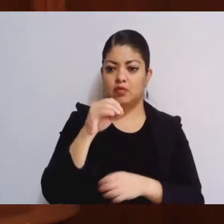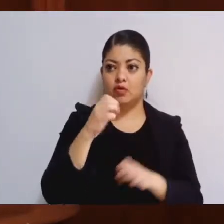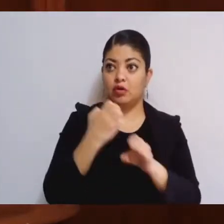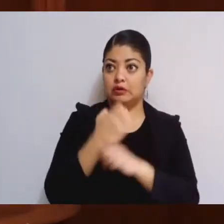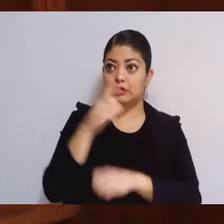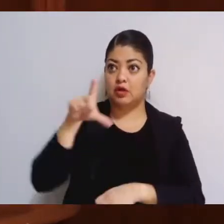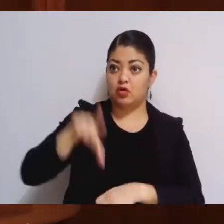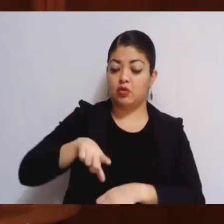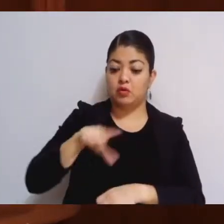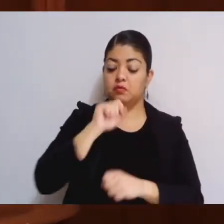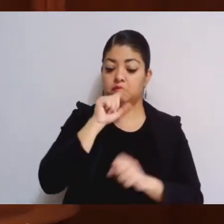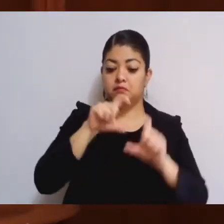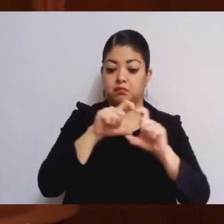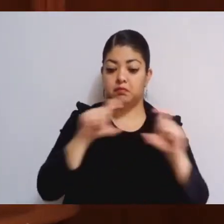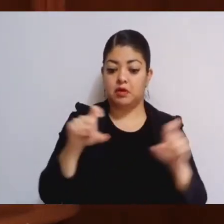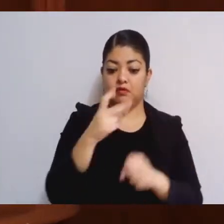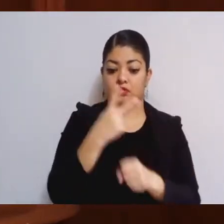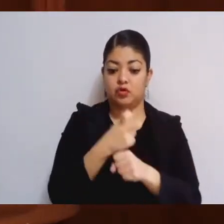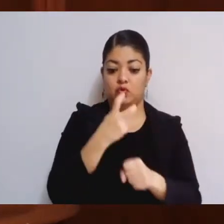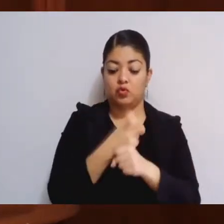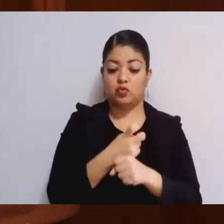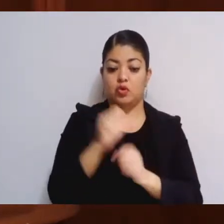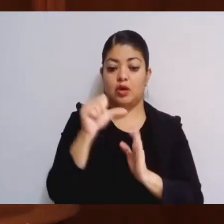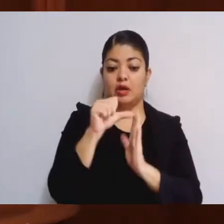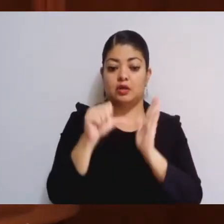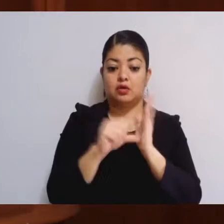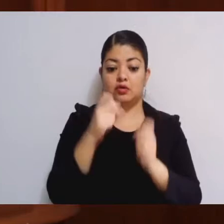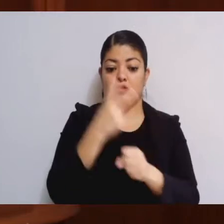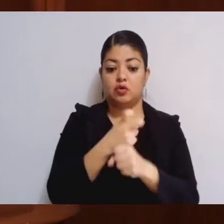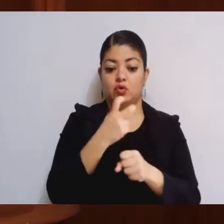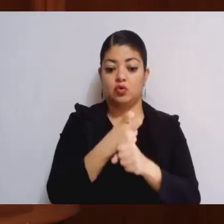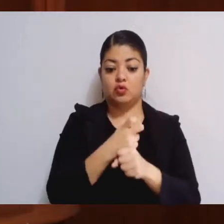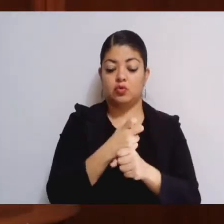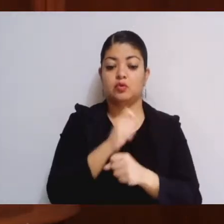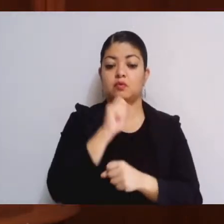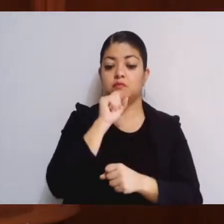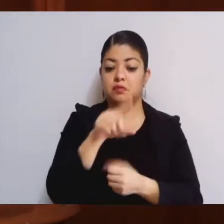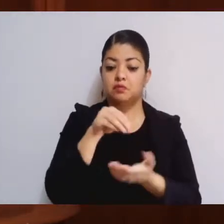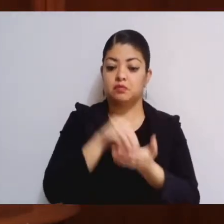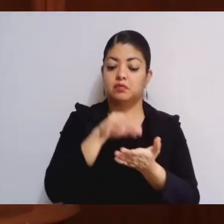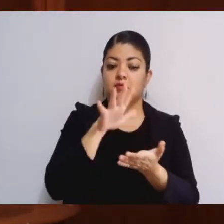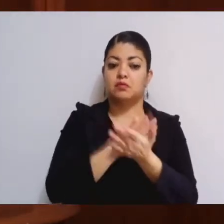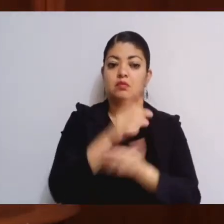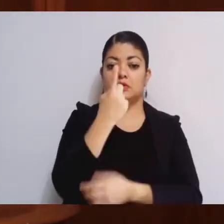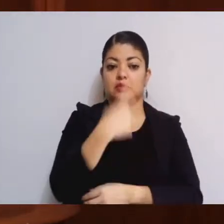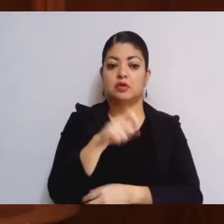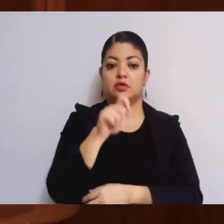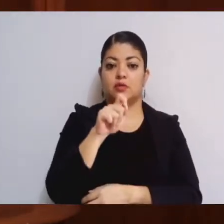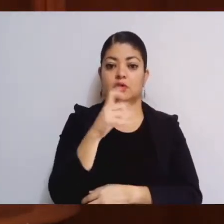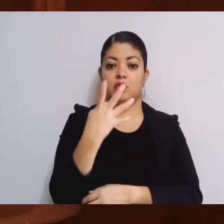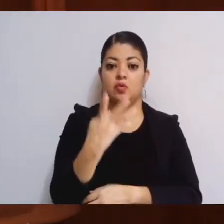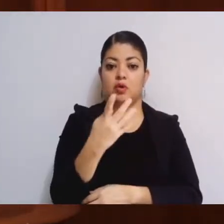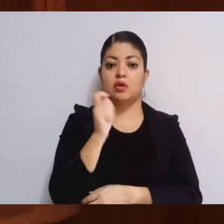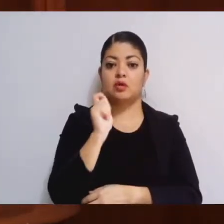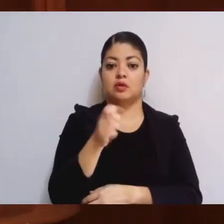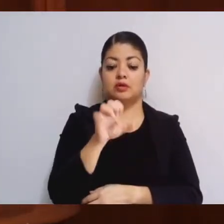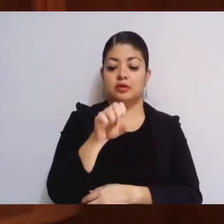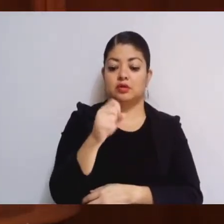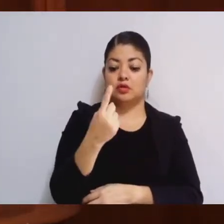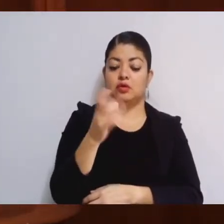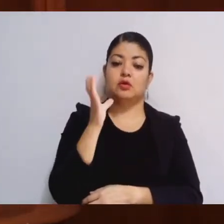en el párrafo segundo del artículo segundo transitorio del ya citado decreto número 104 de la sexagésima